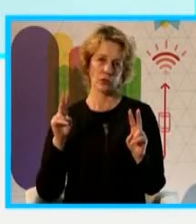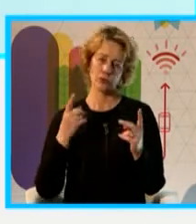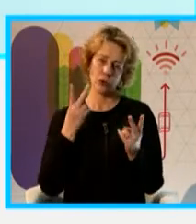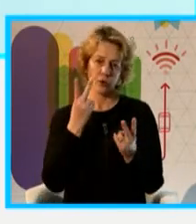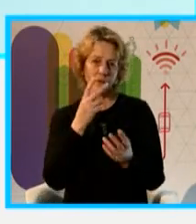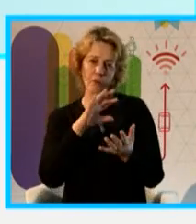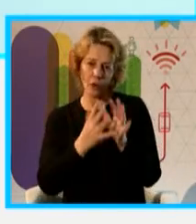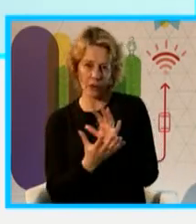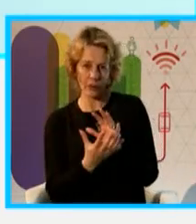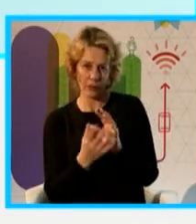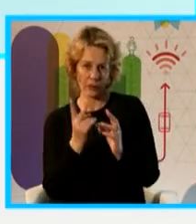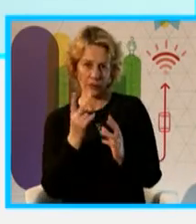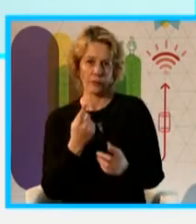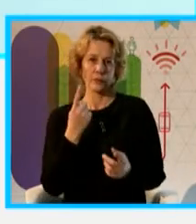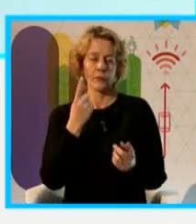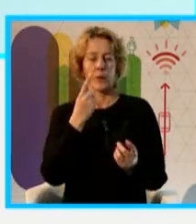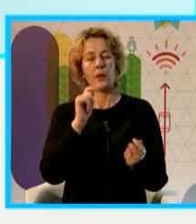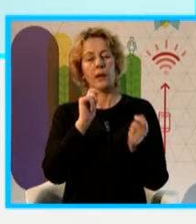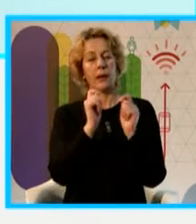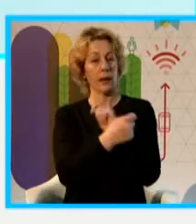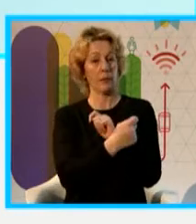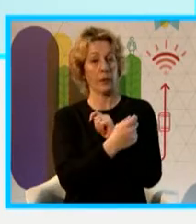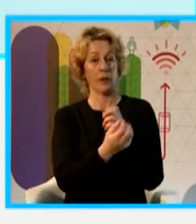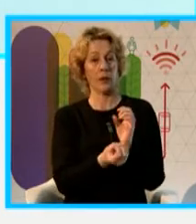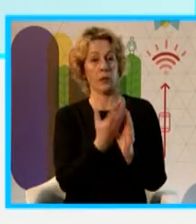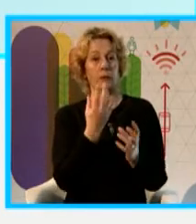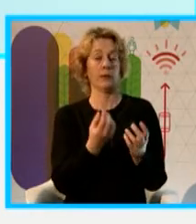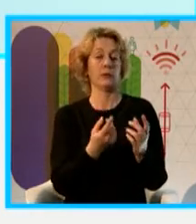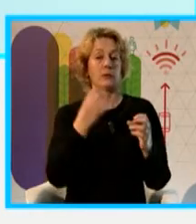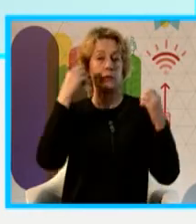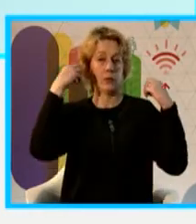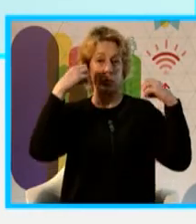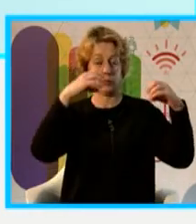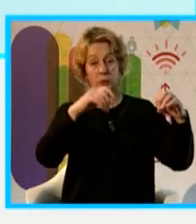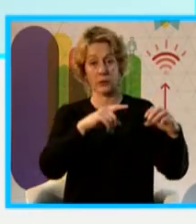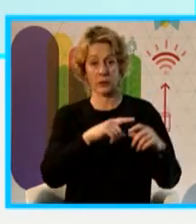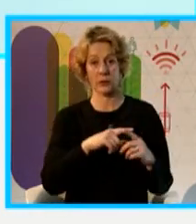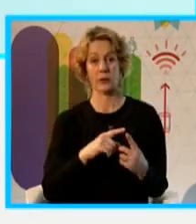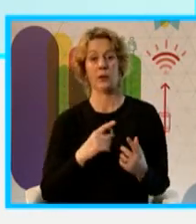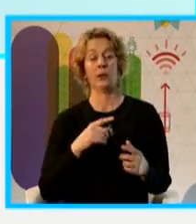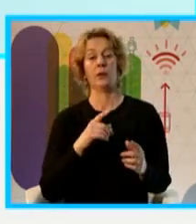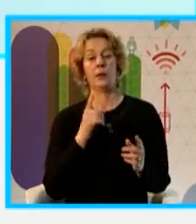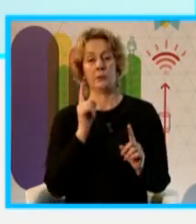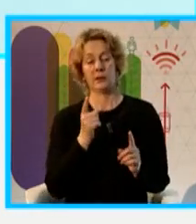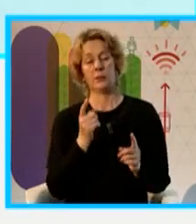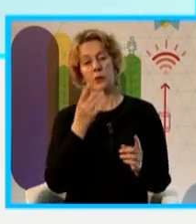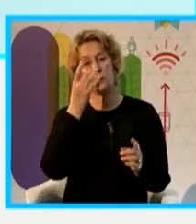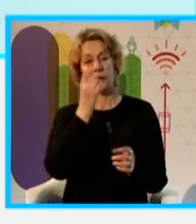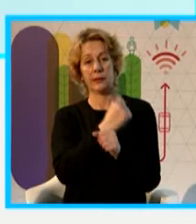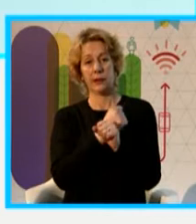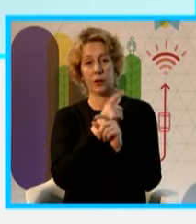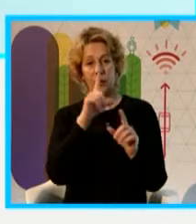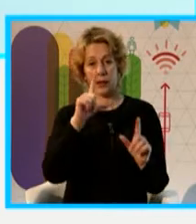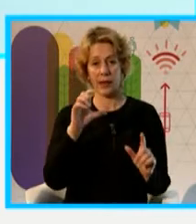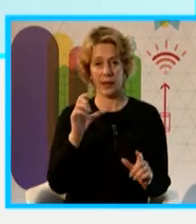se sustituyen las fuentes de luz, donde se incorporan nuevas fuentes de luz con tecnología LED, se reduce la potencia